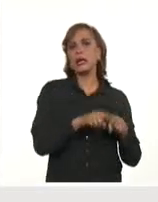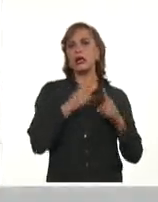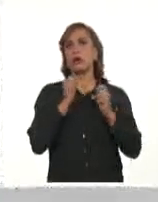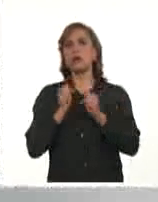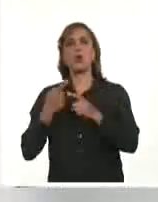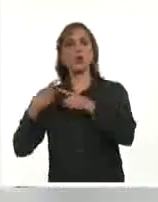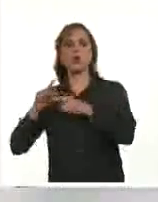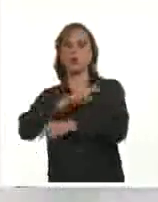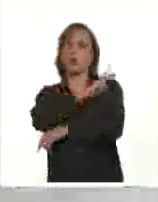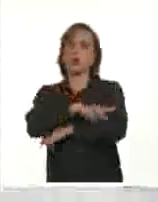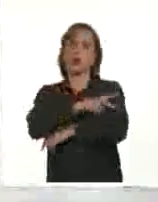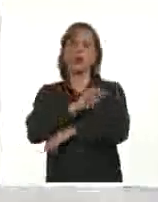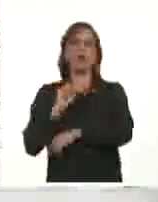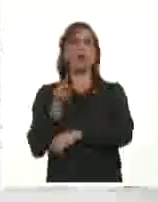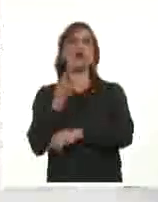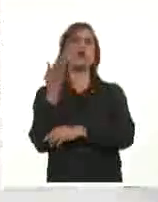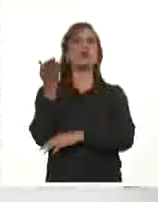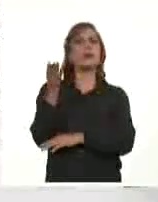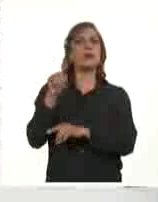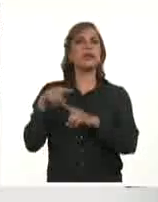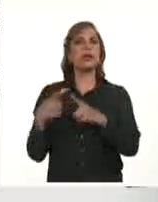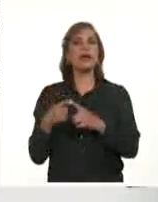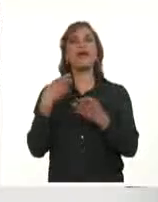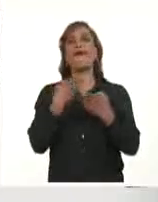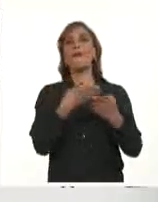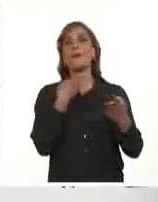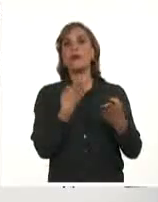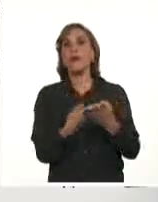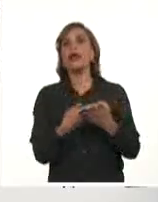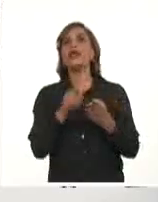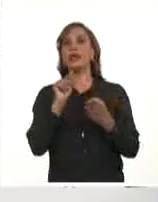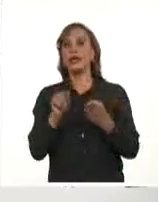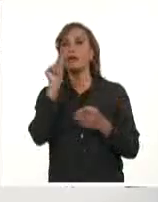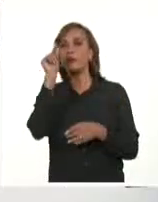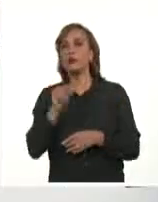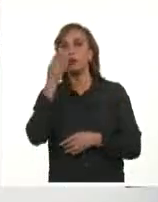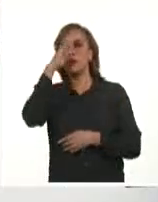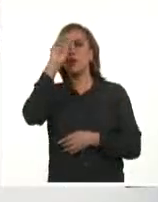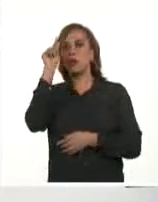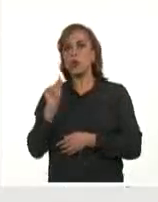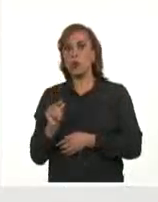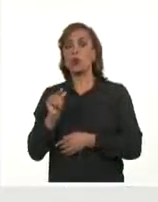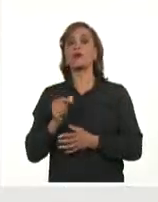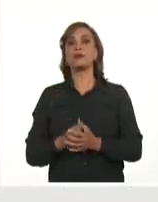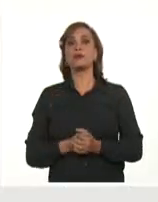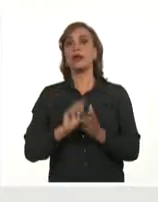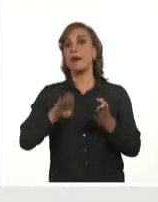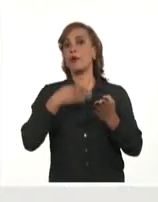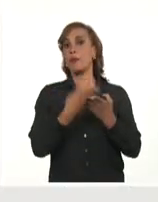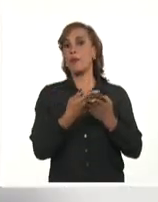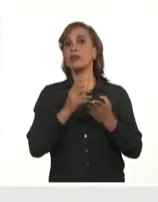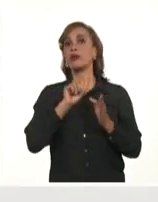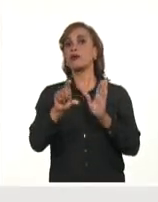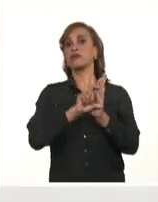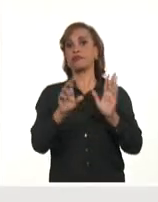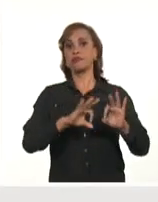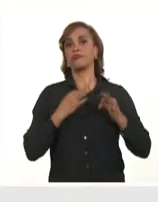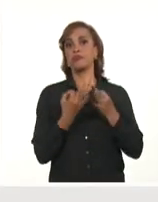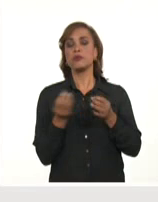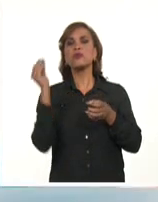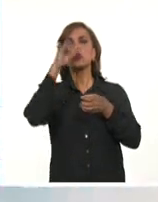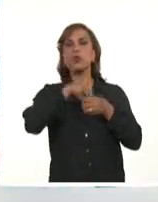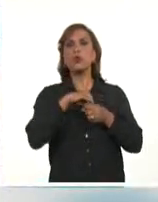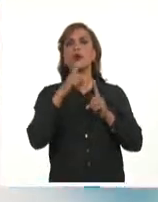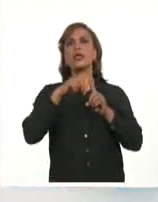la única validación que se realiza es para comprobar que se trata de un cubano. La propuesta de nuevo código de las familias incluye temas